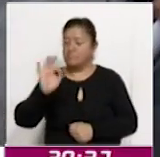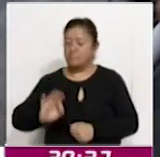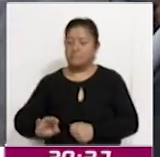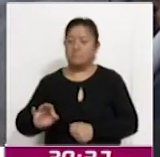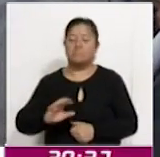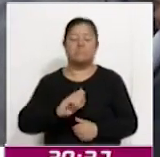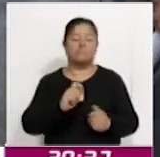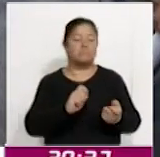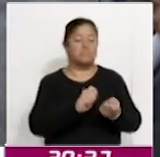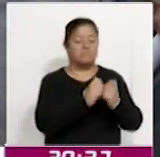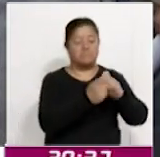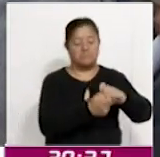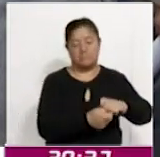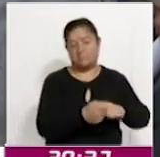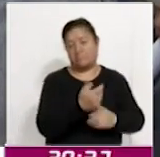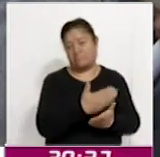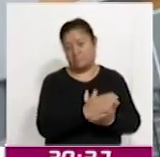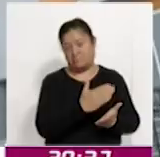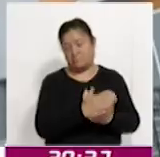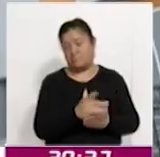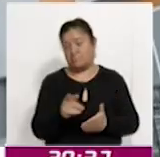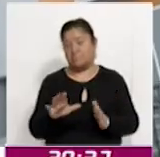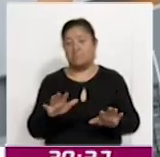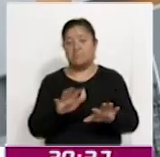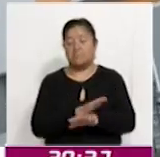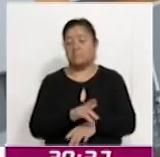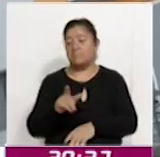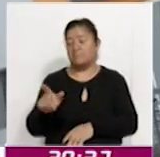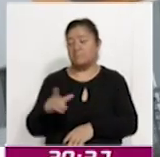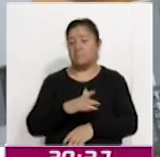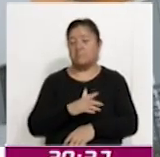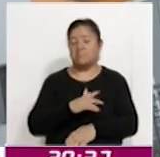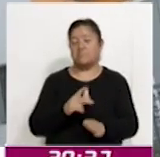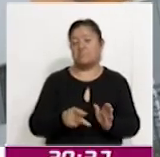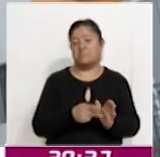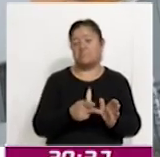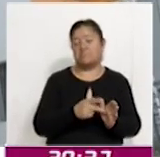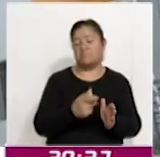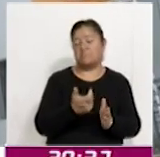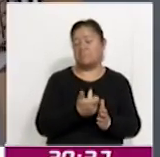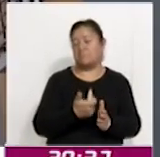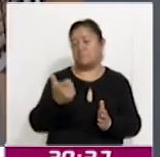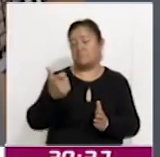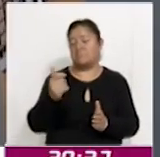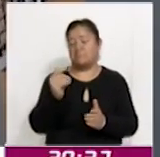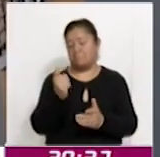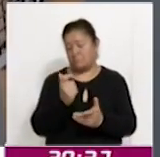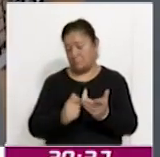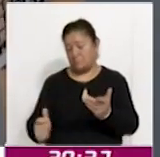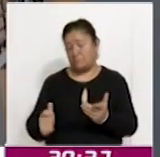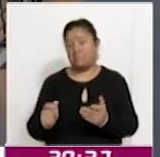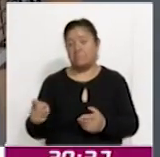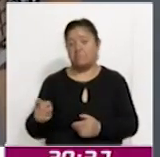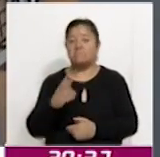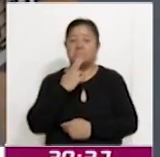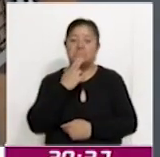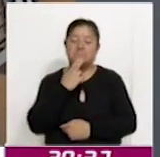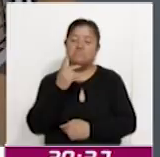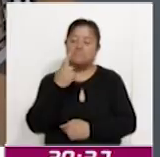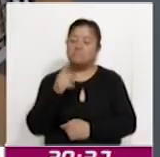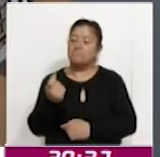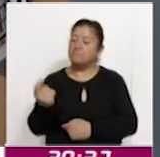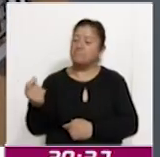reestructuración de deuda y el cambio de su crédito de veces salarios mínimos a pesos, lo que resultó útil para aquellos que atraviesan